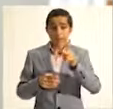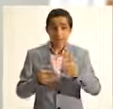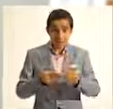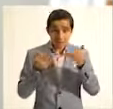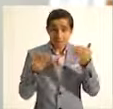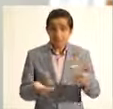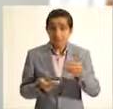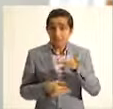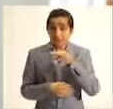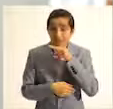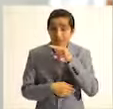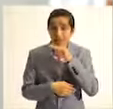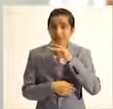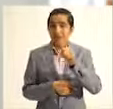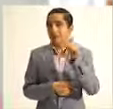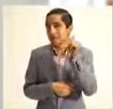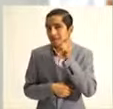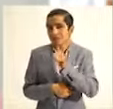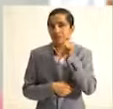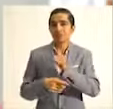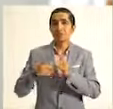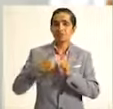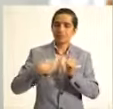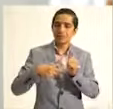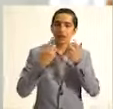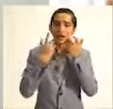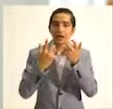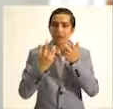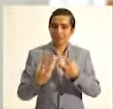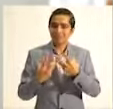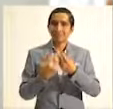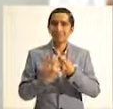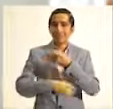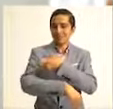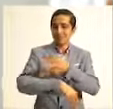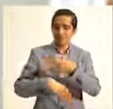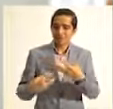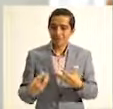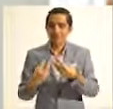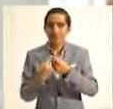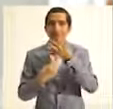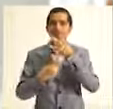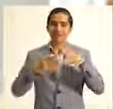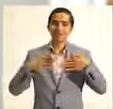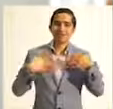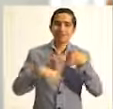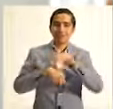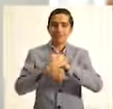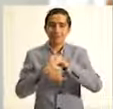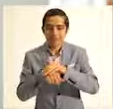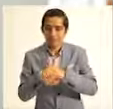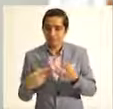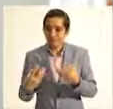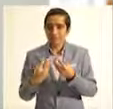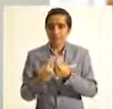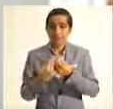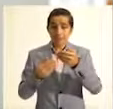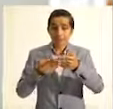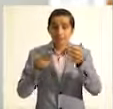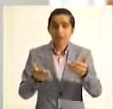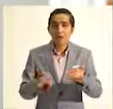Pero en esta temporada, que siempre queremos estar con nuestros seres queridos, festejar con nuestros amigos,